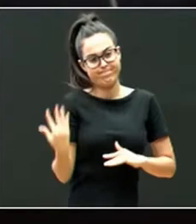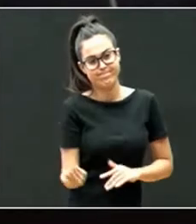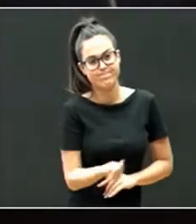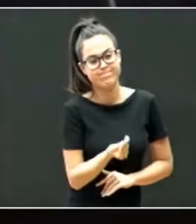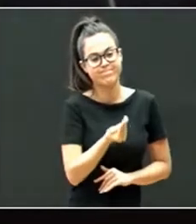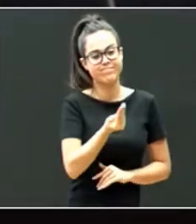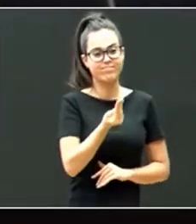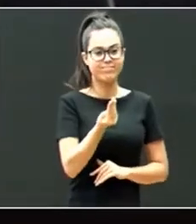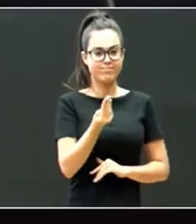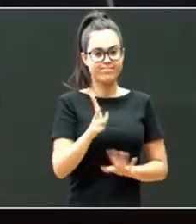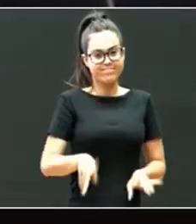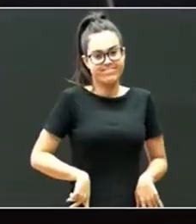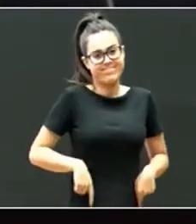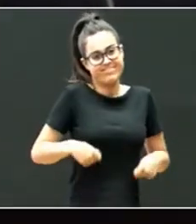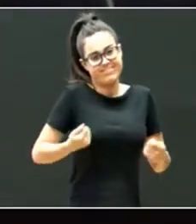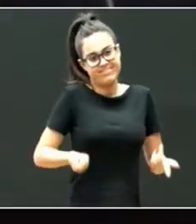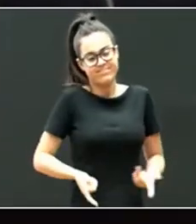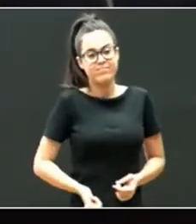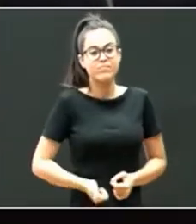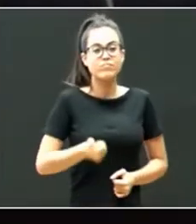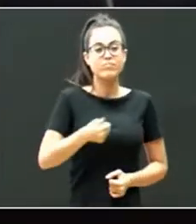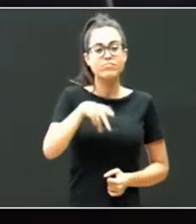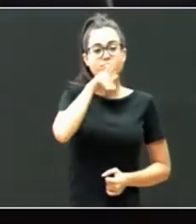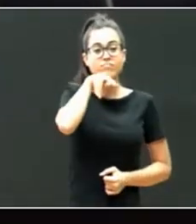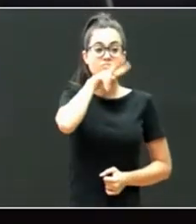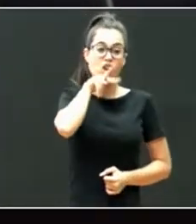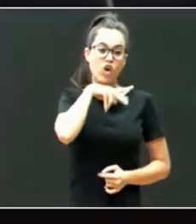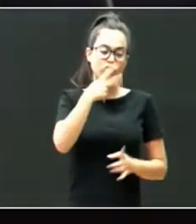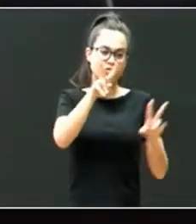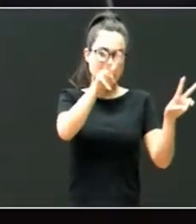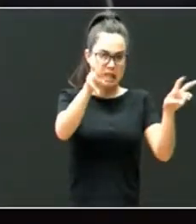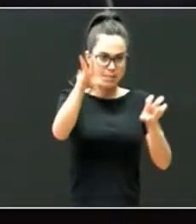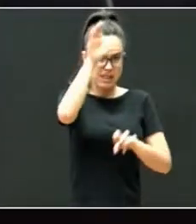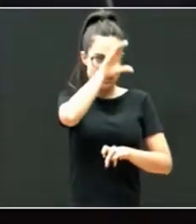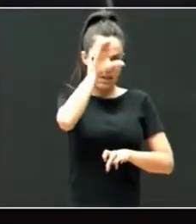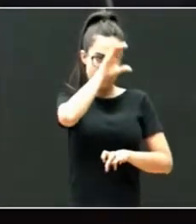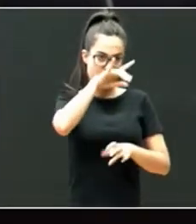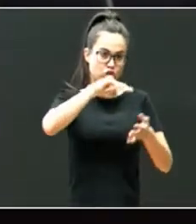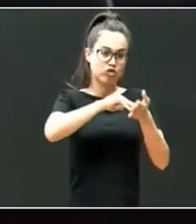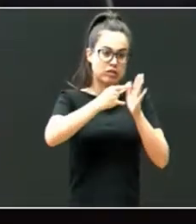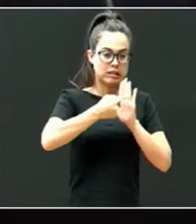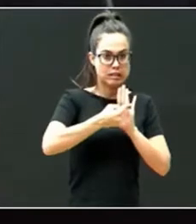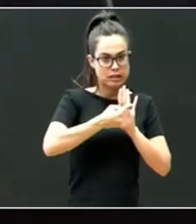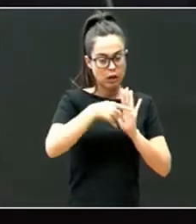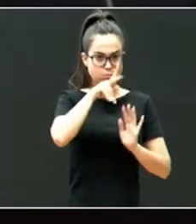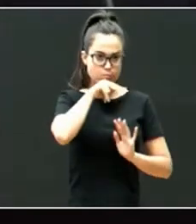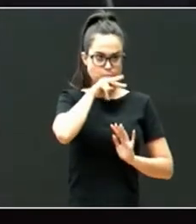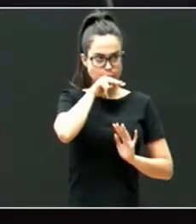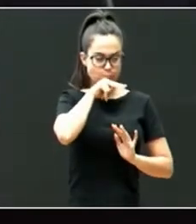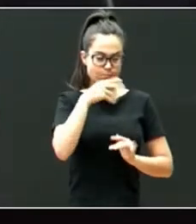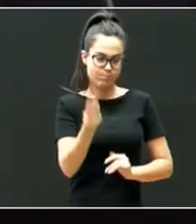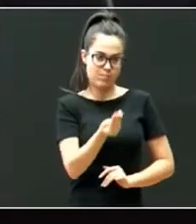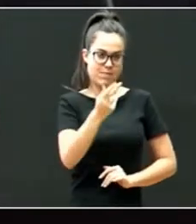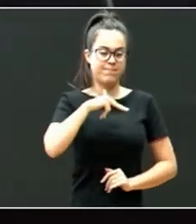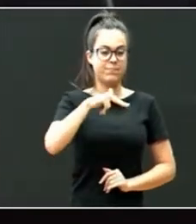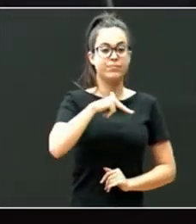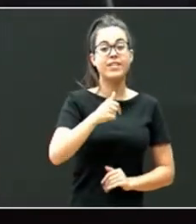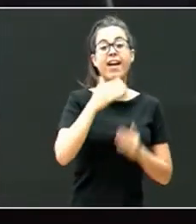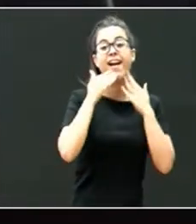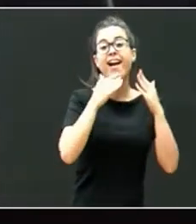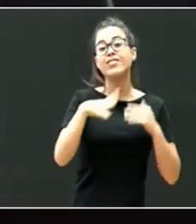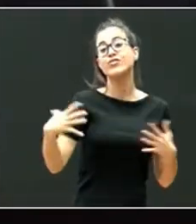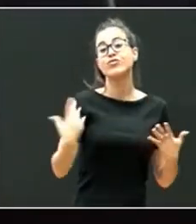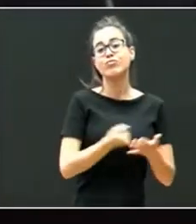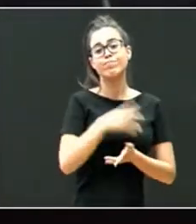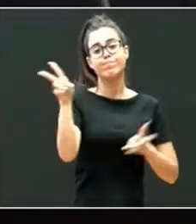que tienen que ver con lo científico-técnico. Bueno, daros las gracias a todos y a todas por estar aquí, por